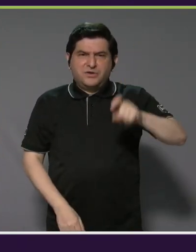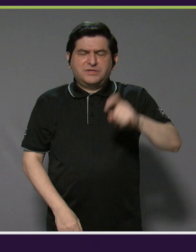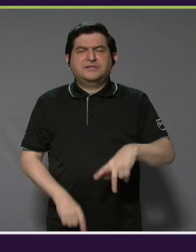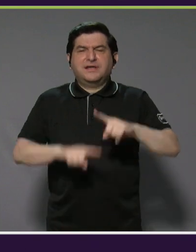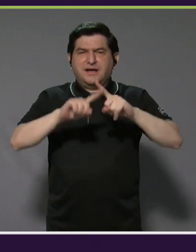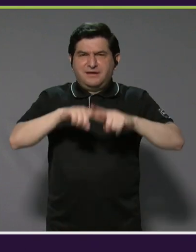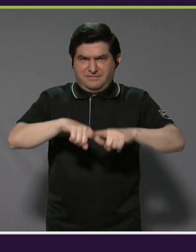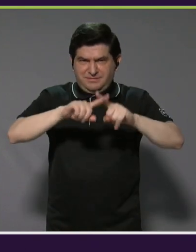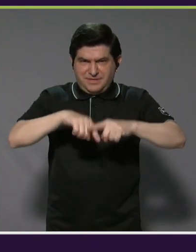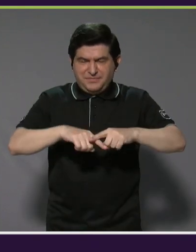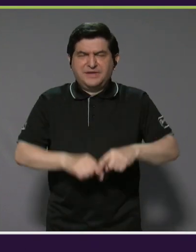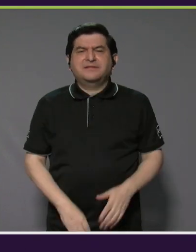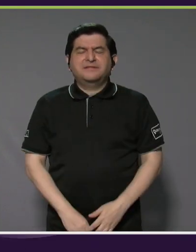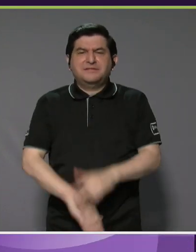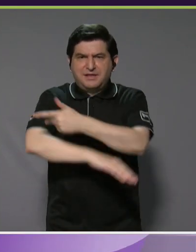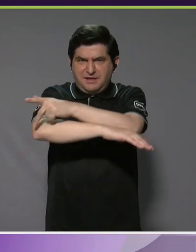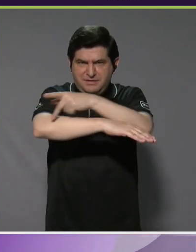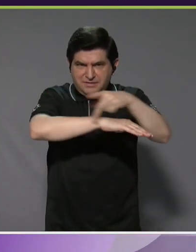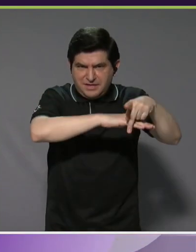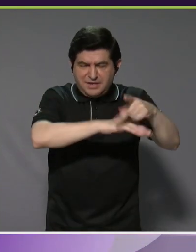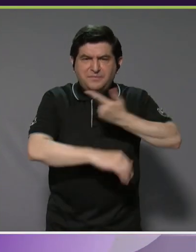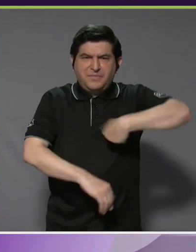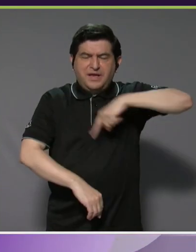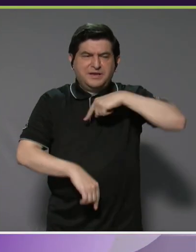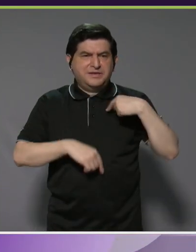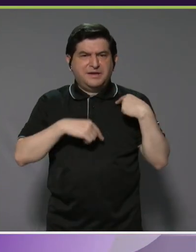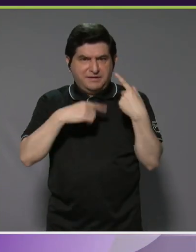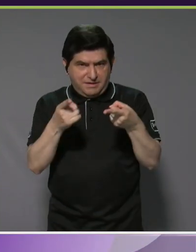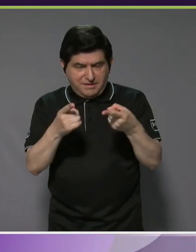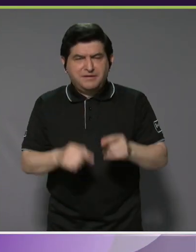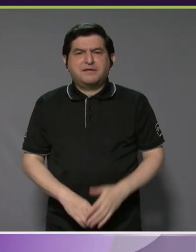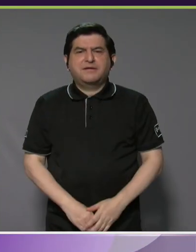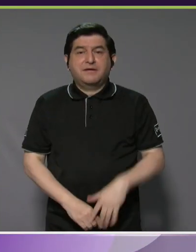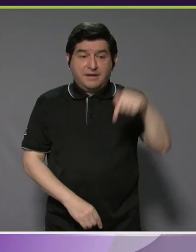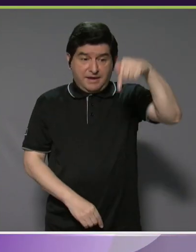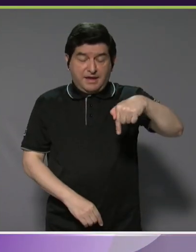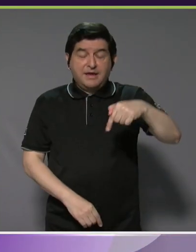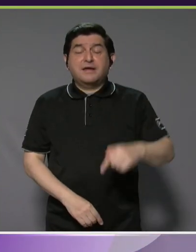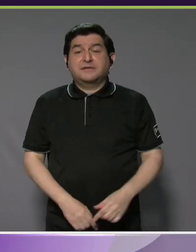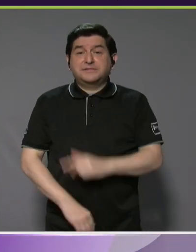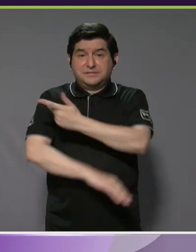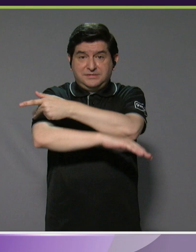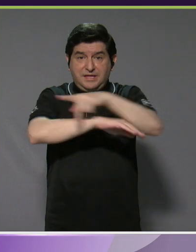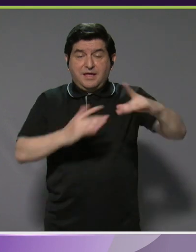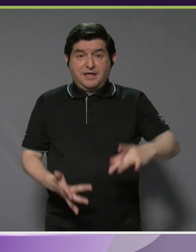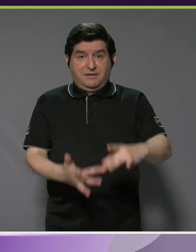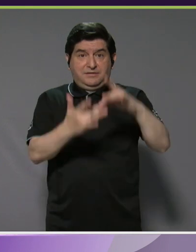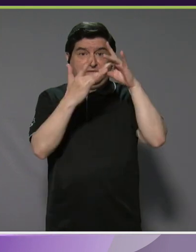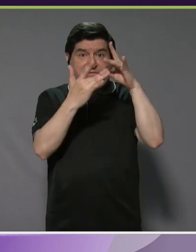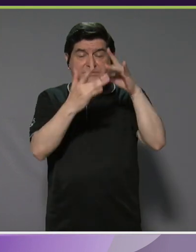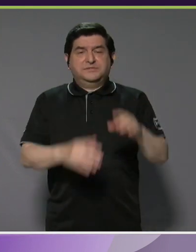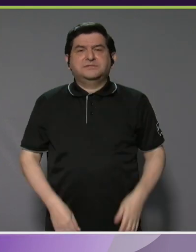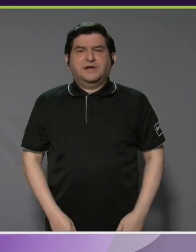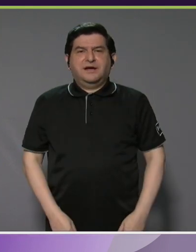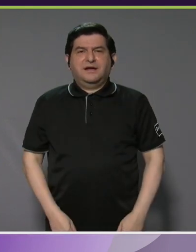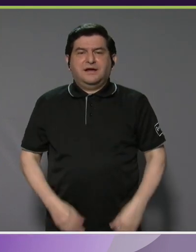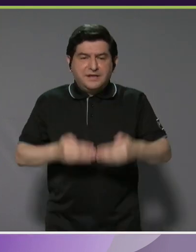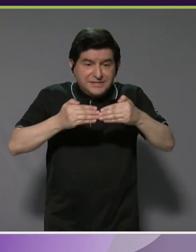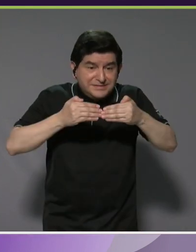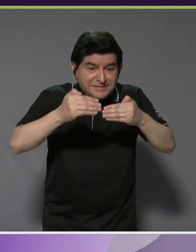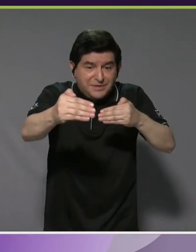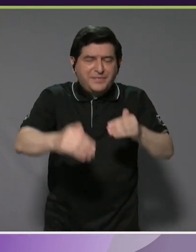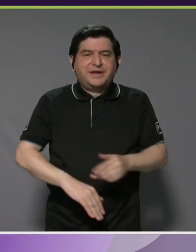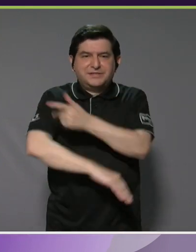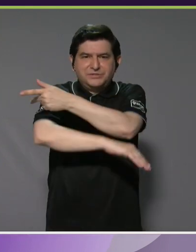dependiendo de la playa donde estemos. Esta playa en especial, como la distancia entre la